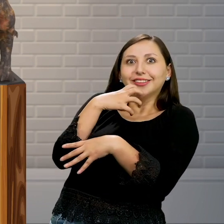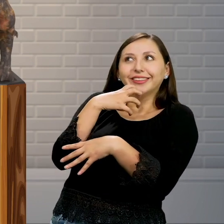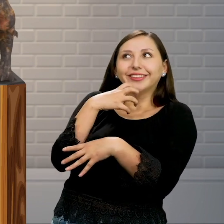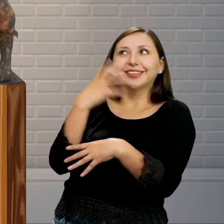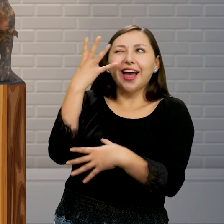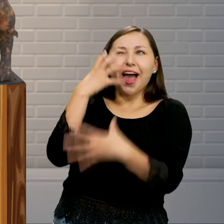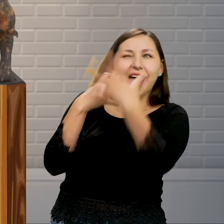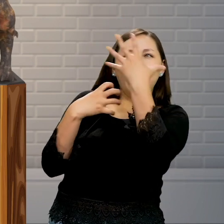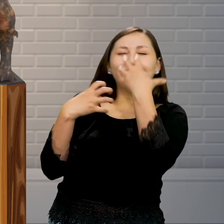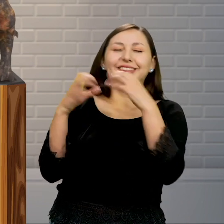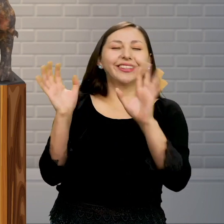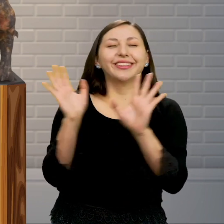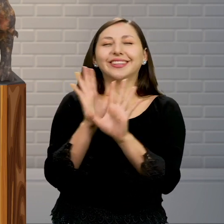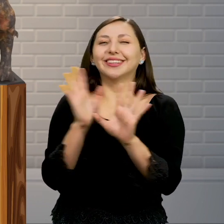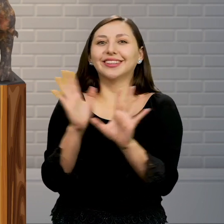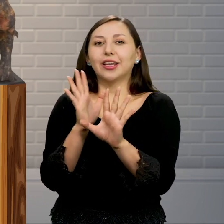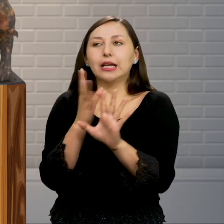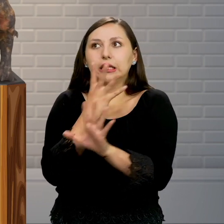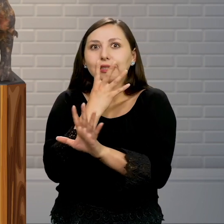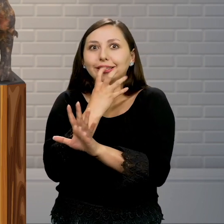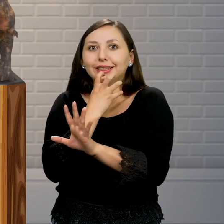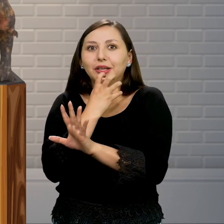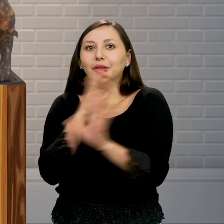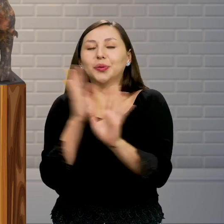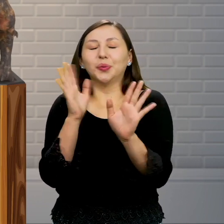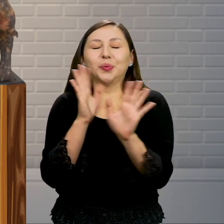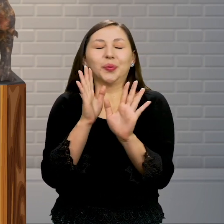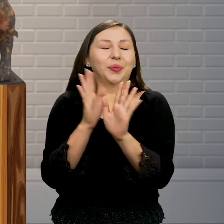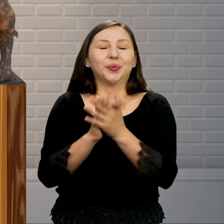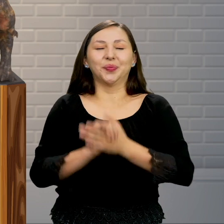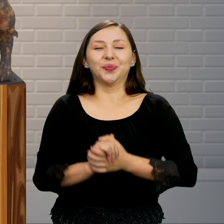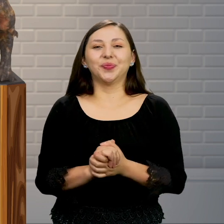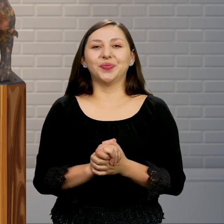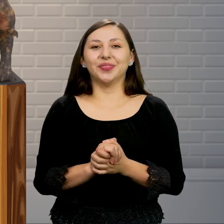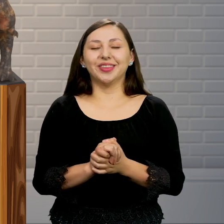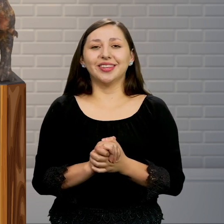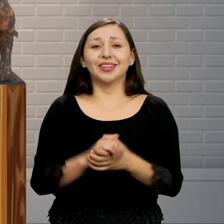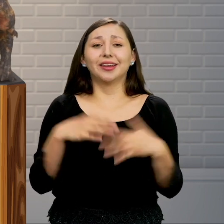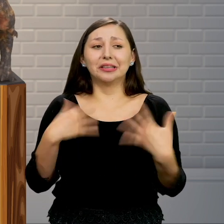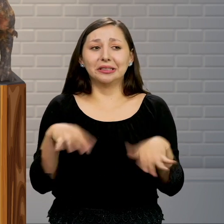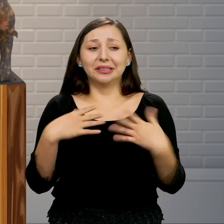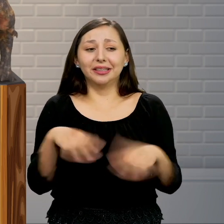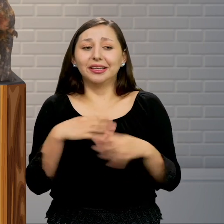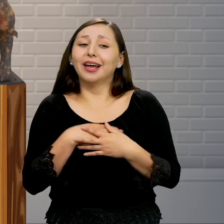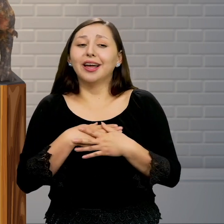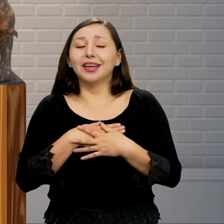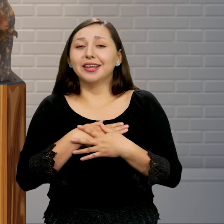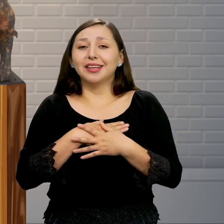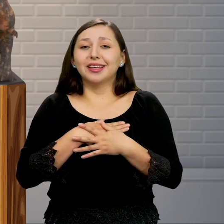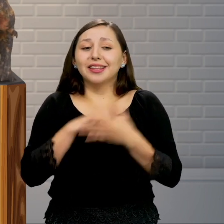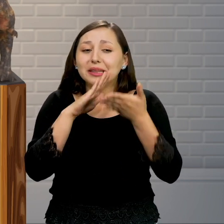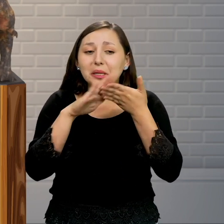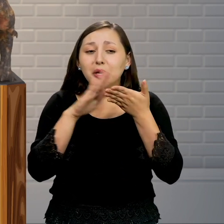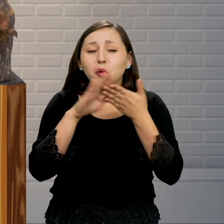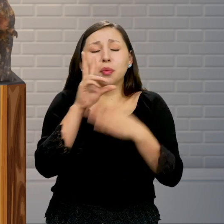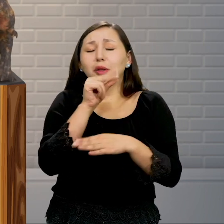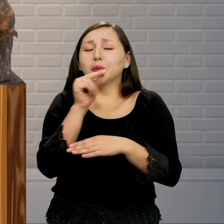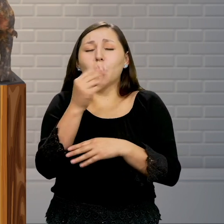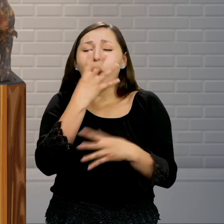imaginan? El tiranosaurio de mascota Así enojado ¡No me coma señor tiranosaurio!